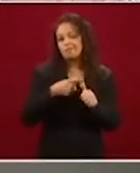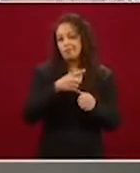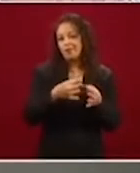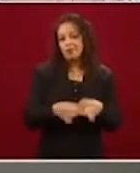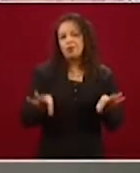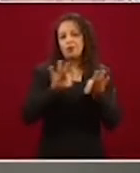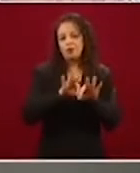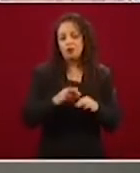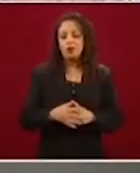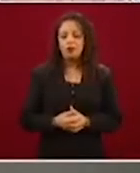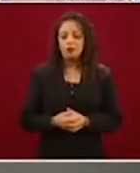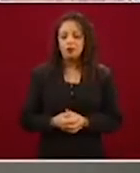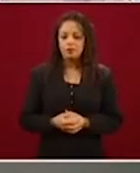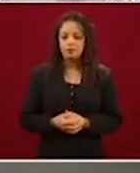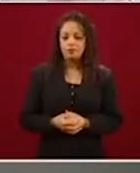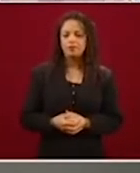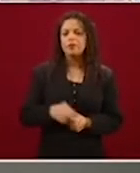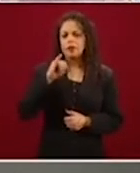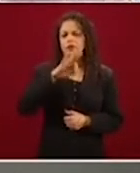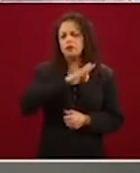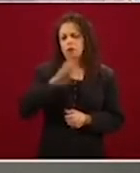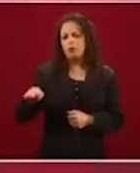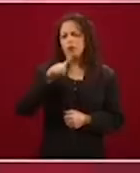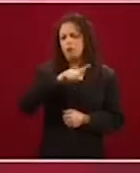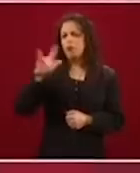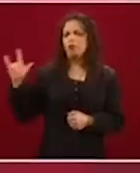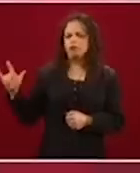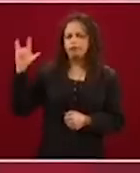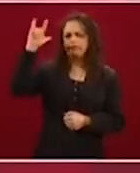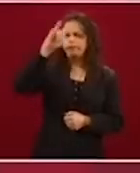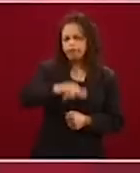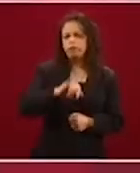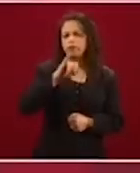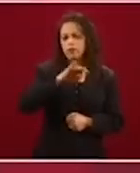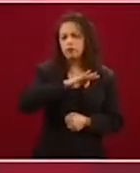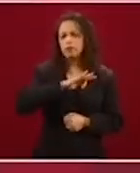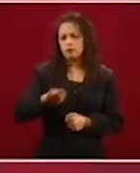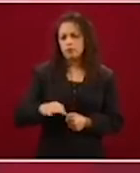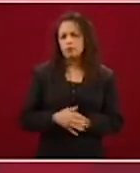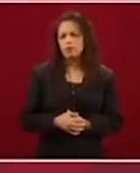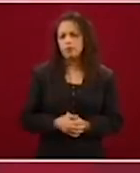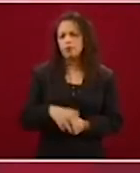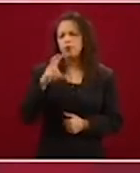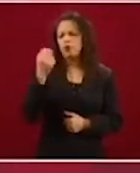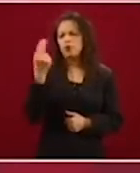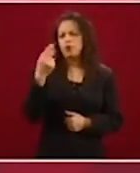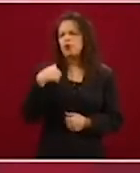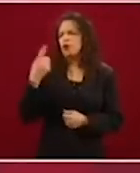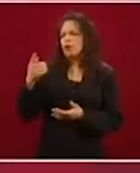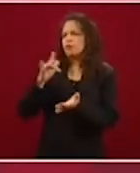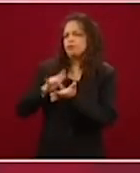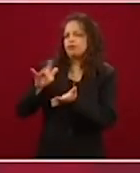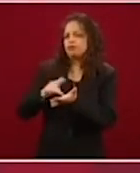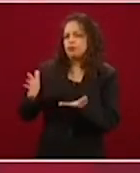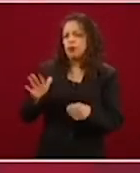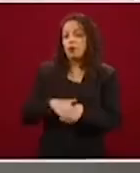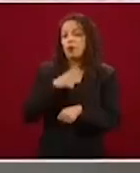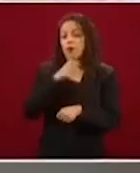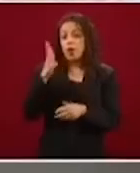Sí pueden volar, pueden conseguir su vuelo, no necesitan que nosotros hagamos algo adicional, porque no están suspendidos los vuelos a México.